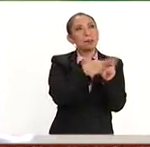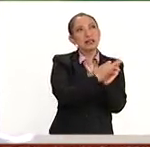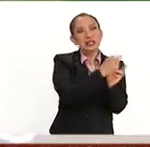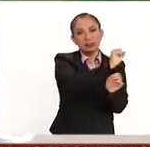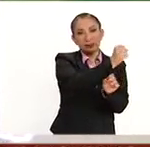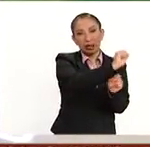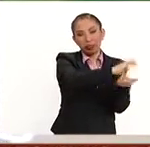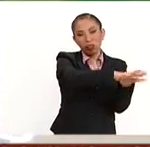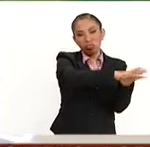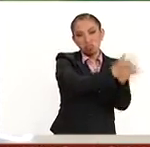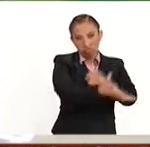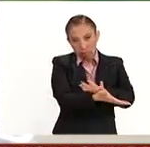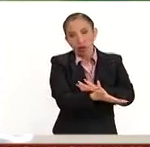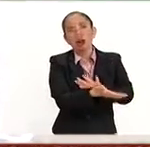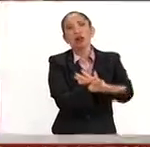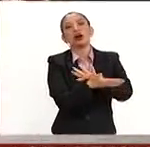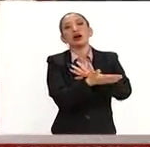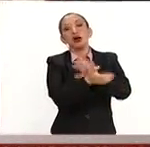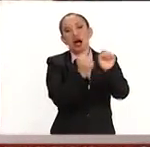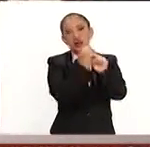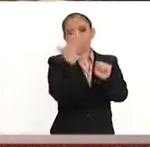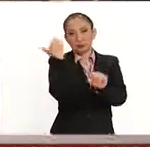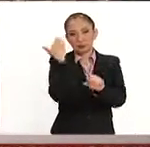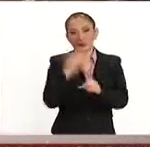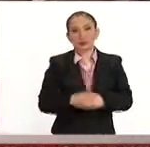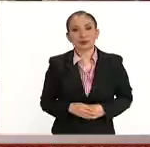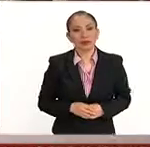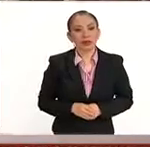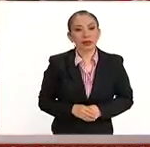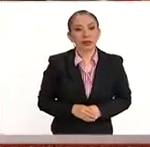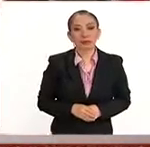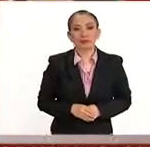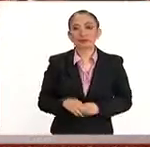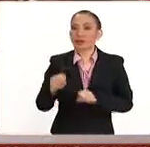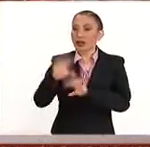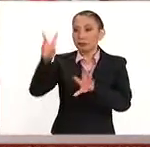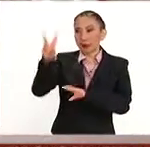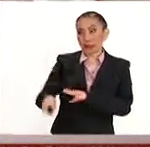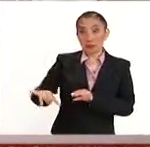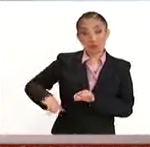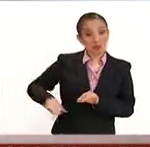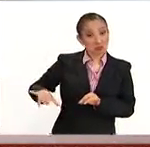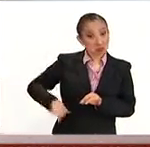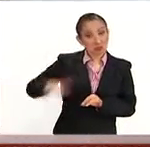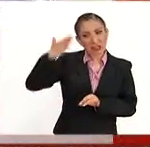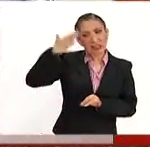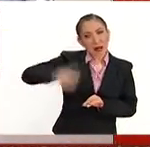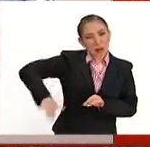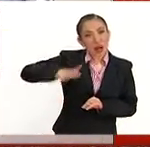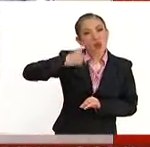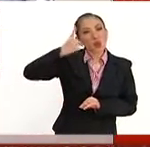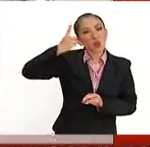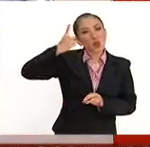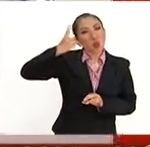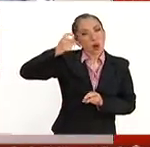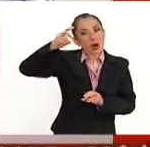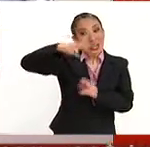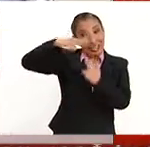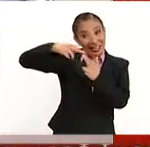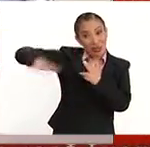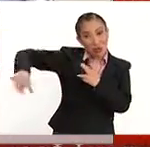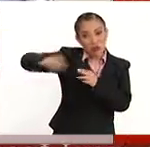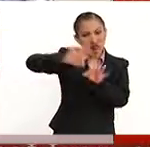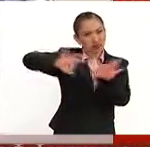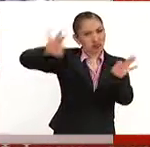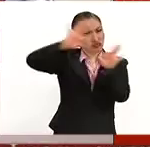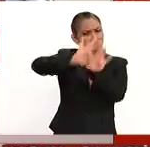septiembre del año pasado. Así es, sin duda interesante saber que en una de las regiones más